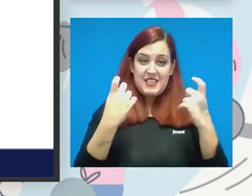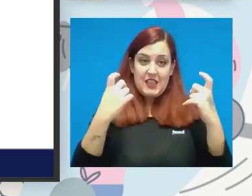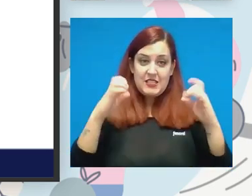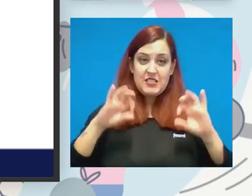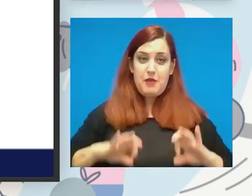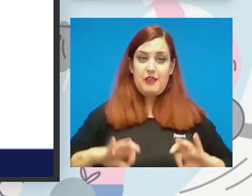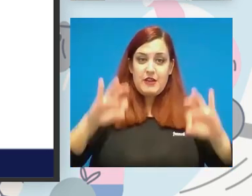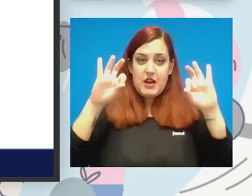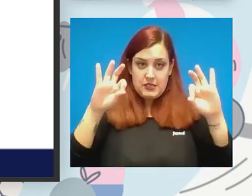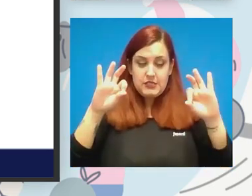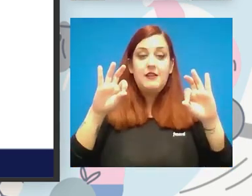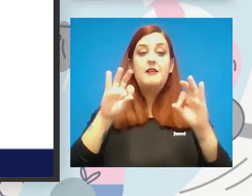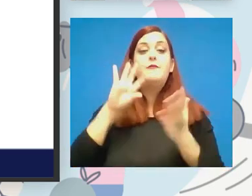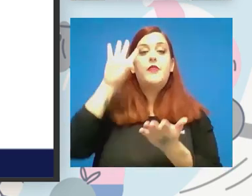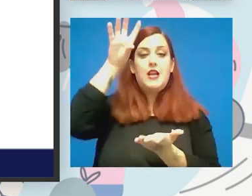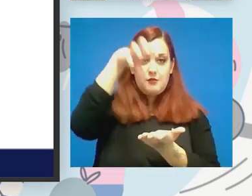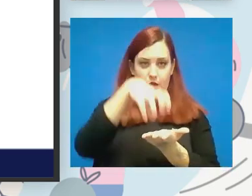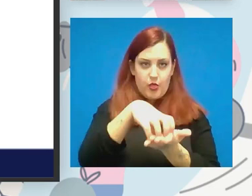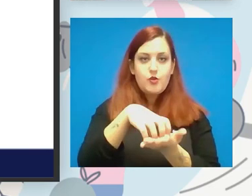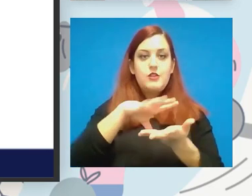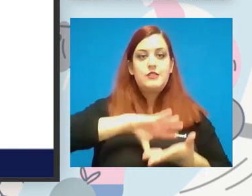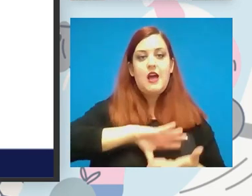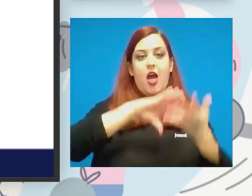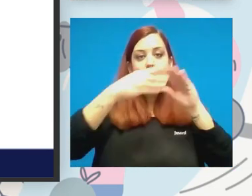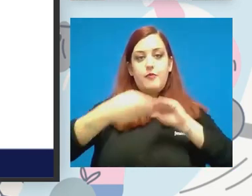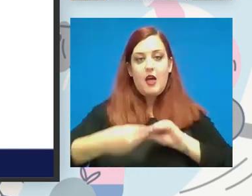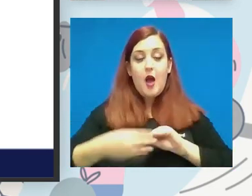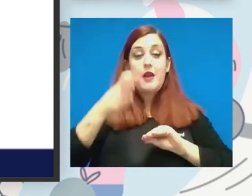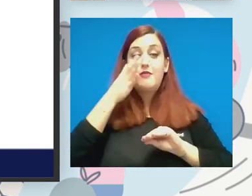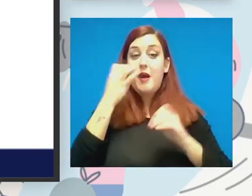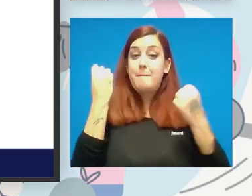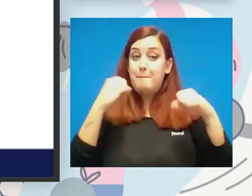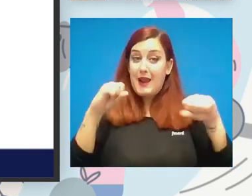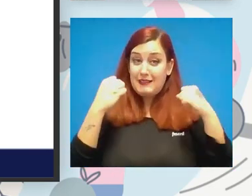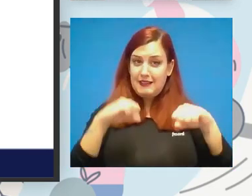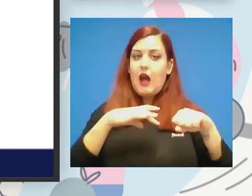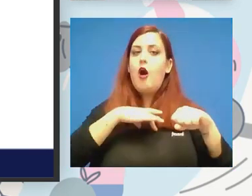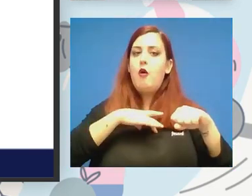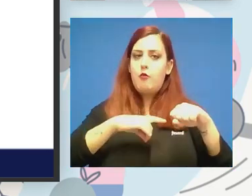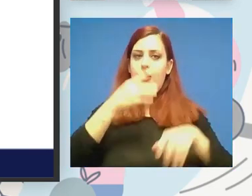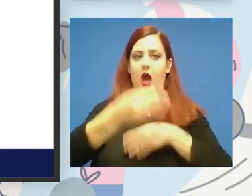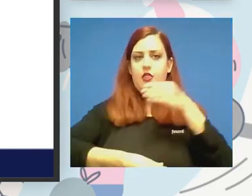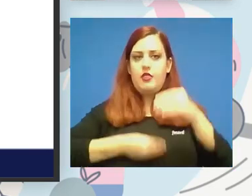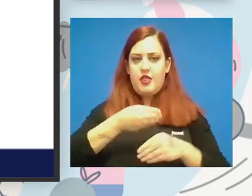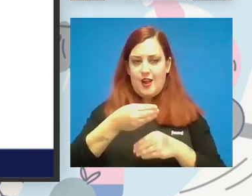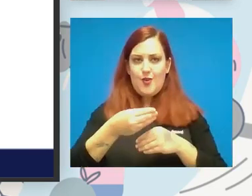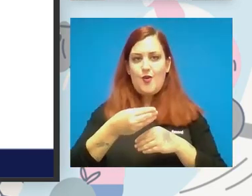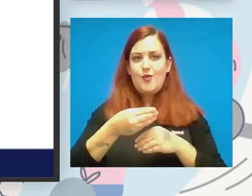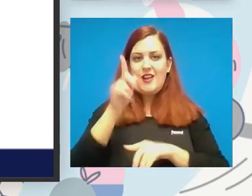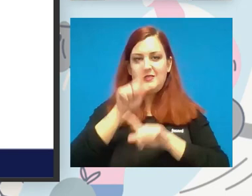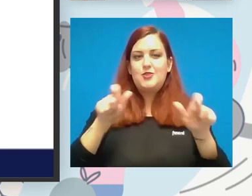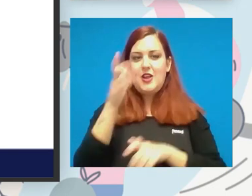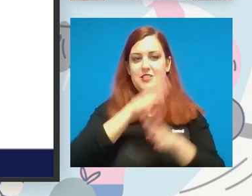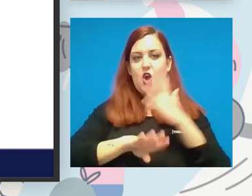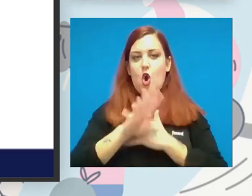instalación sea adecuada para que la práctica de la actividad físico-deportiva esté dentro de los estándares que debemos desarrollar